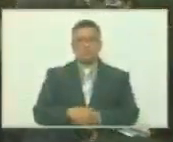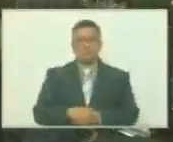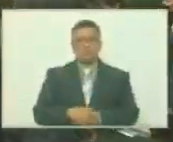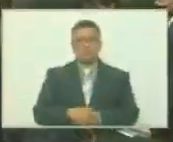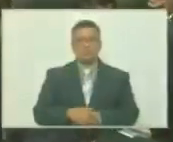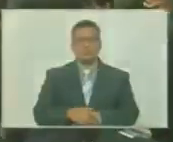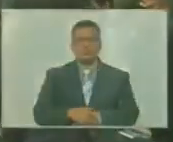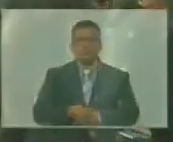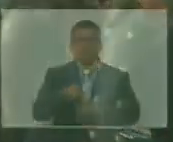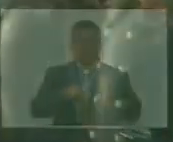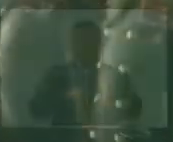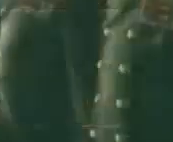presentó ante para la